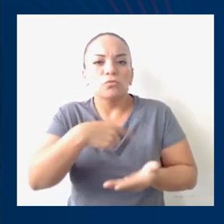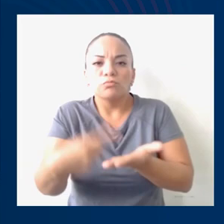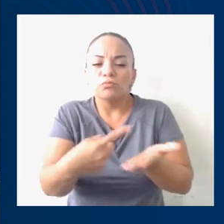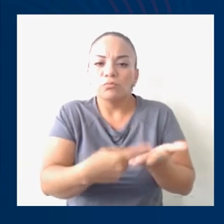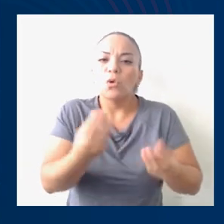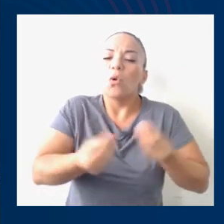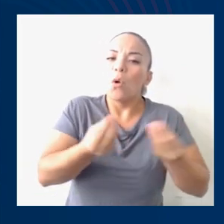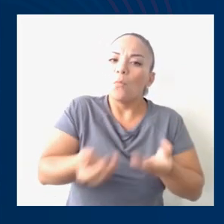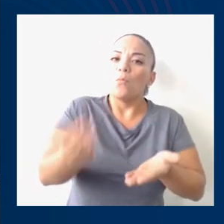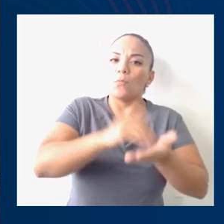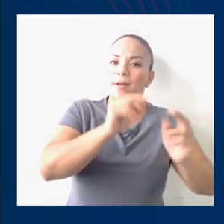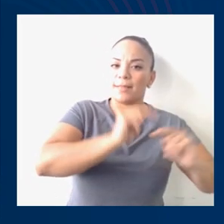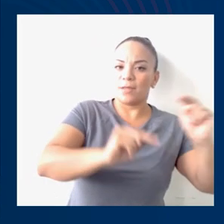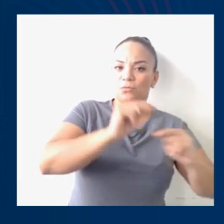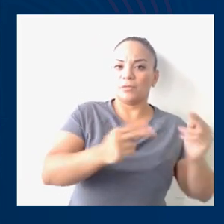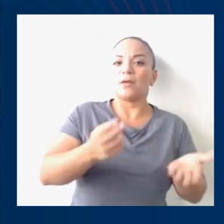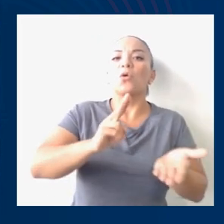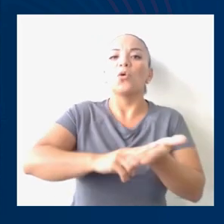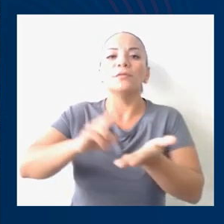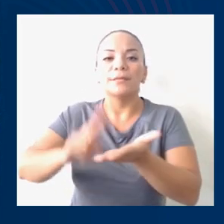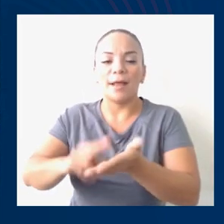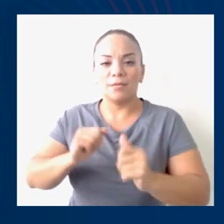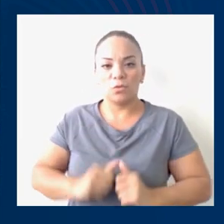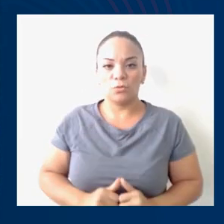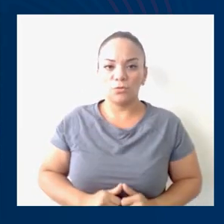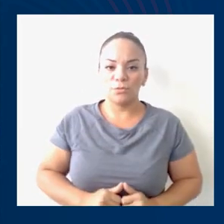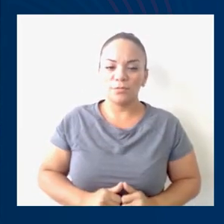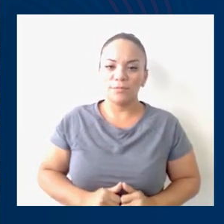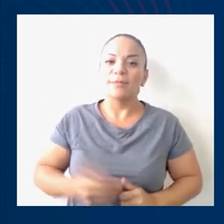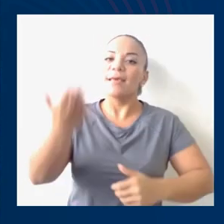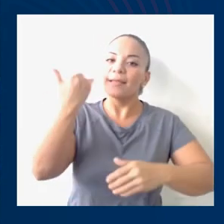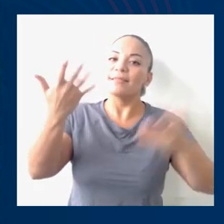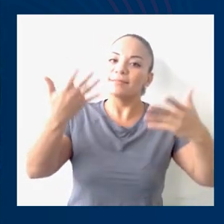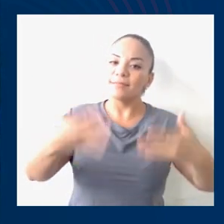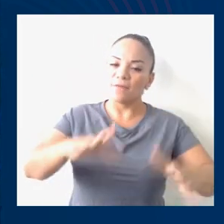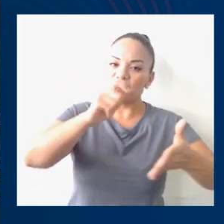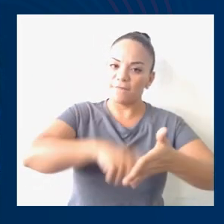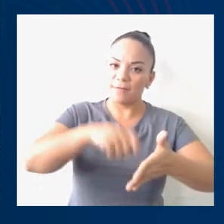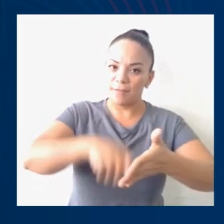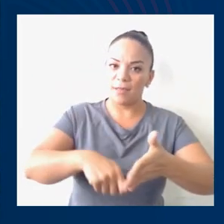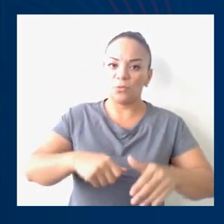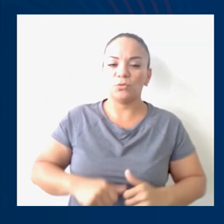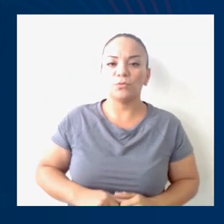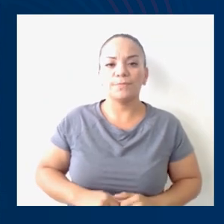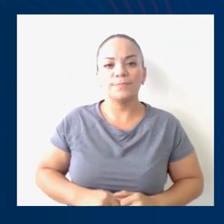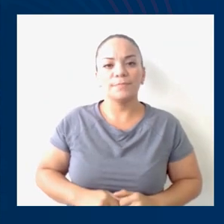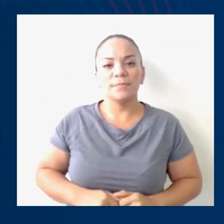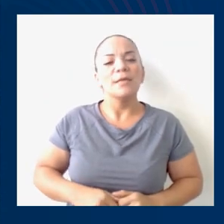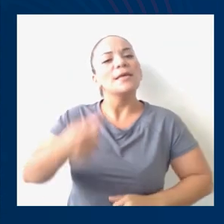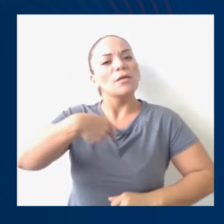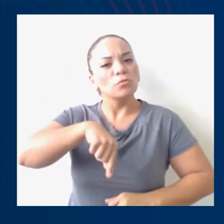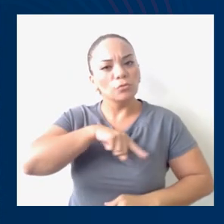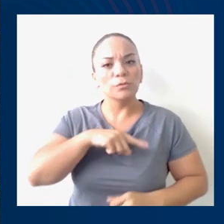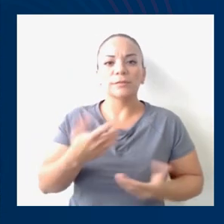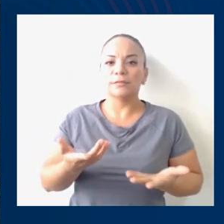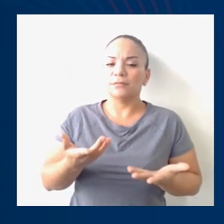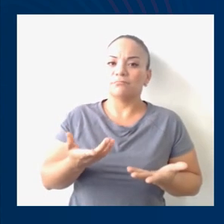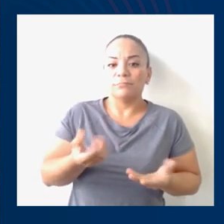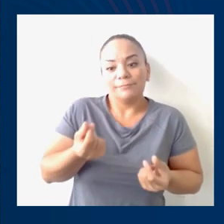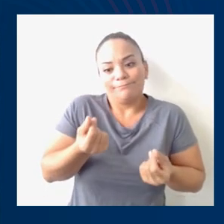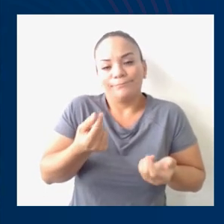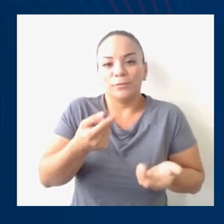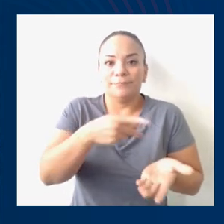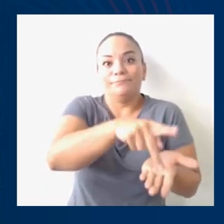renegociar contratos que fueron firmados anteriormente y que nos están costando más plata a la